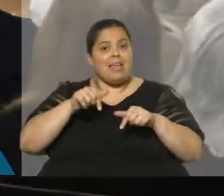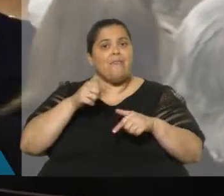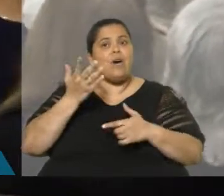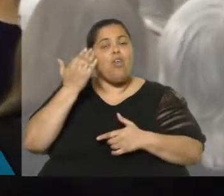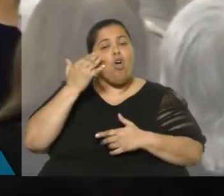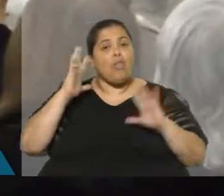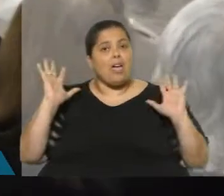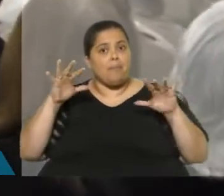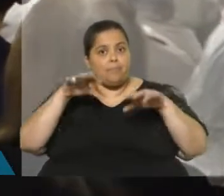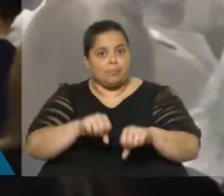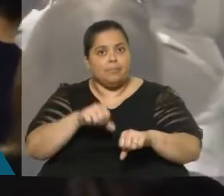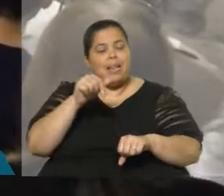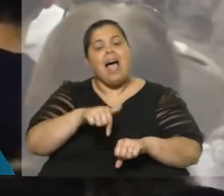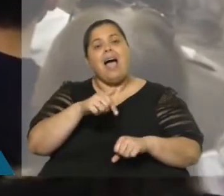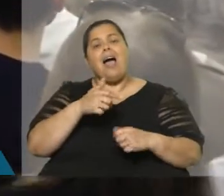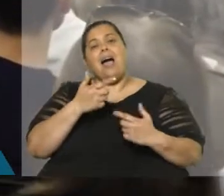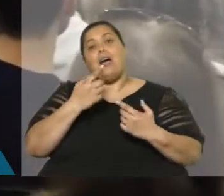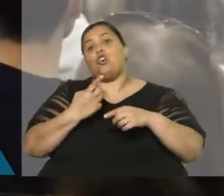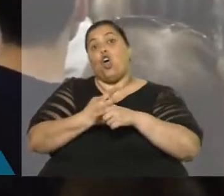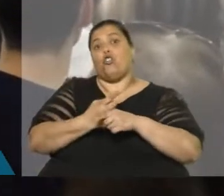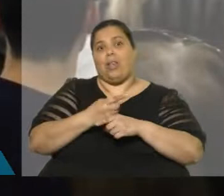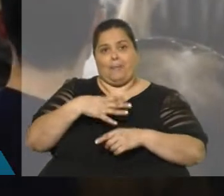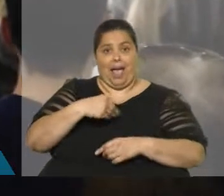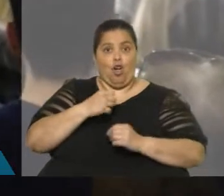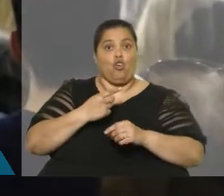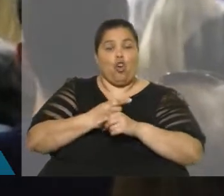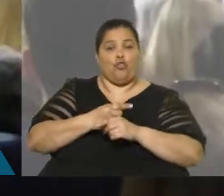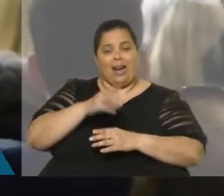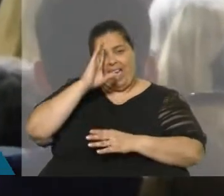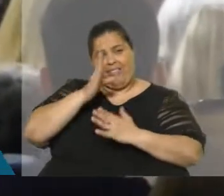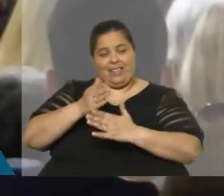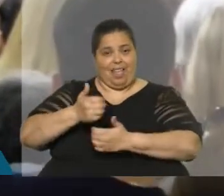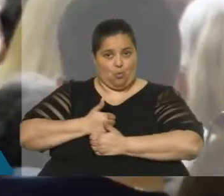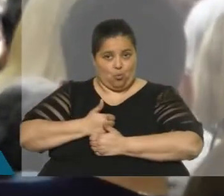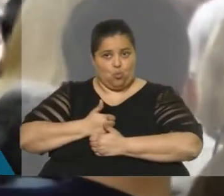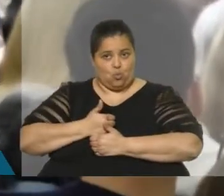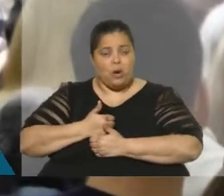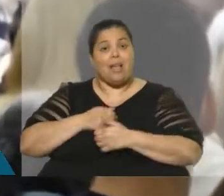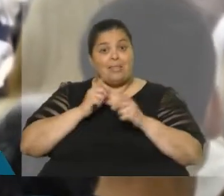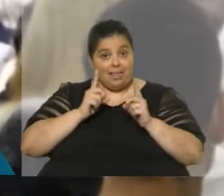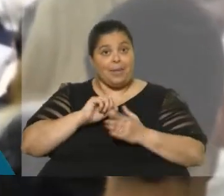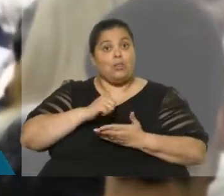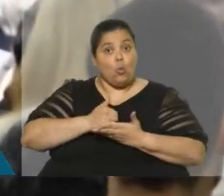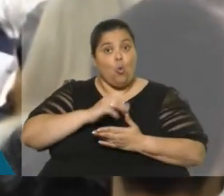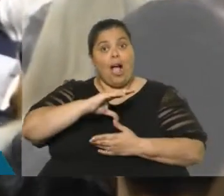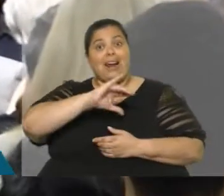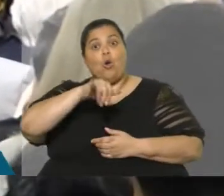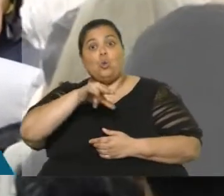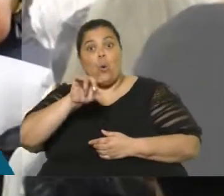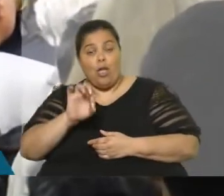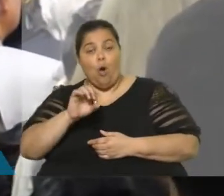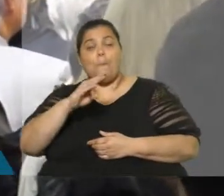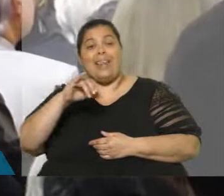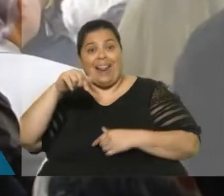concentró la resistencia nacionalista contra la dictadura, con la participación incluso del propio Carlos Julio Pereira. Y en esta celebración se va a estar